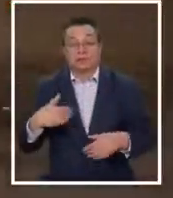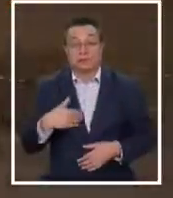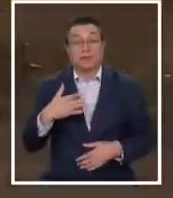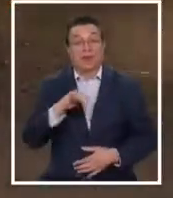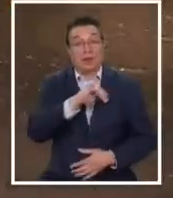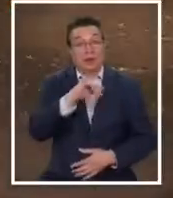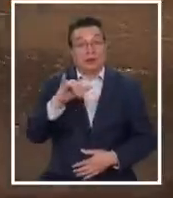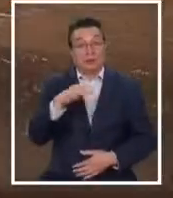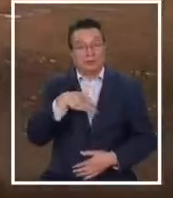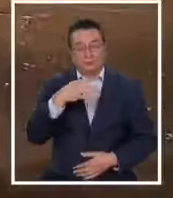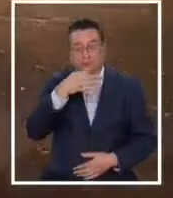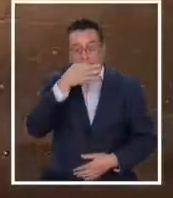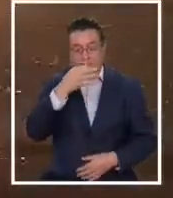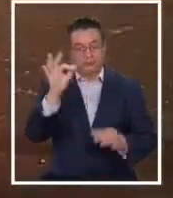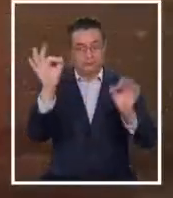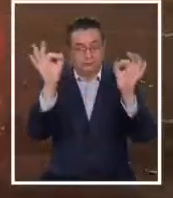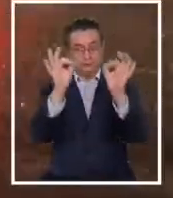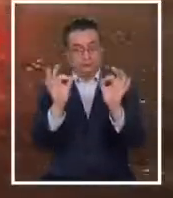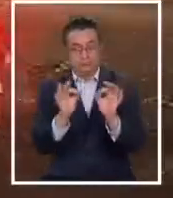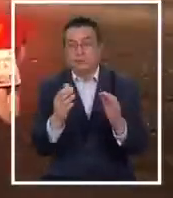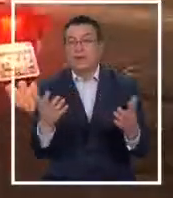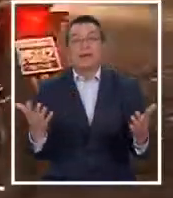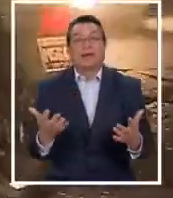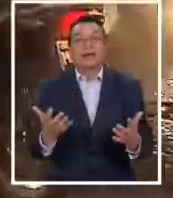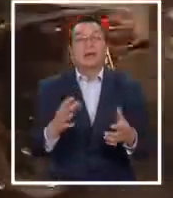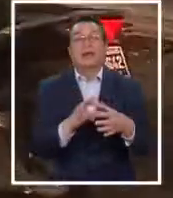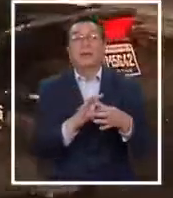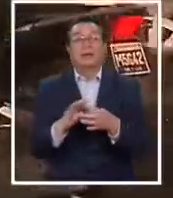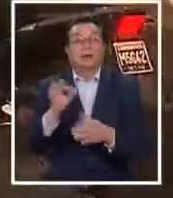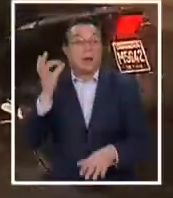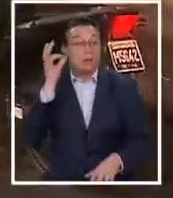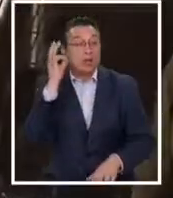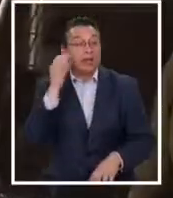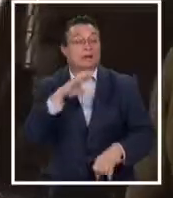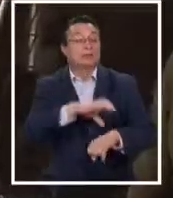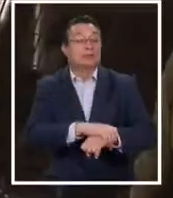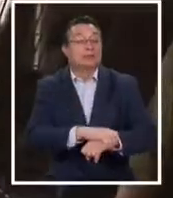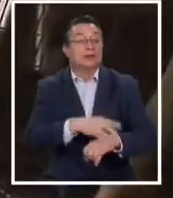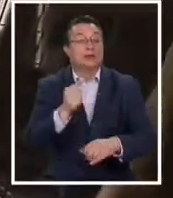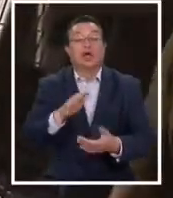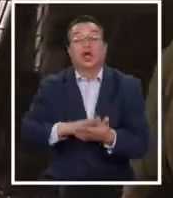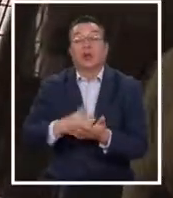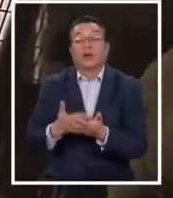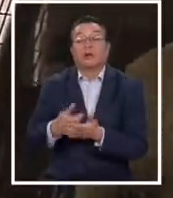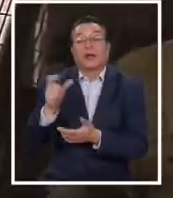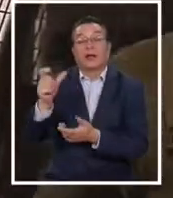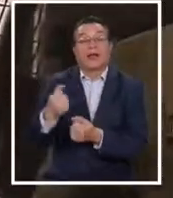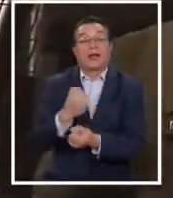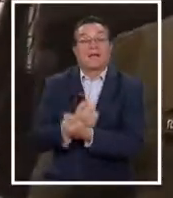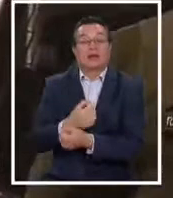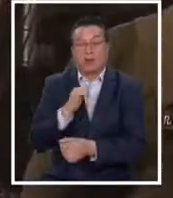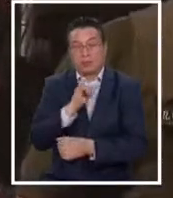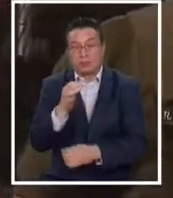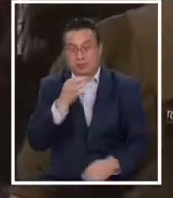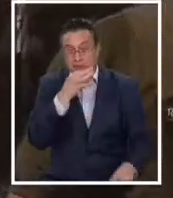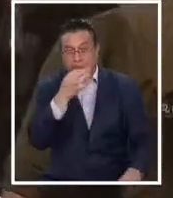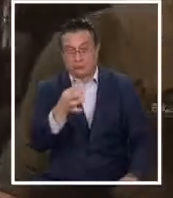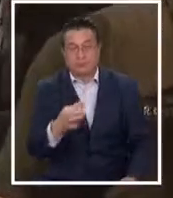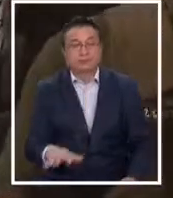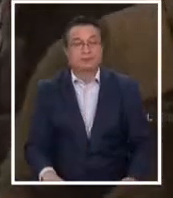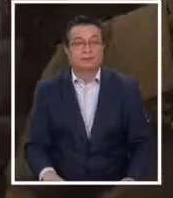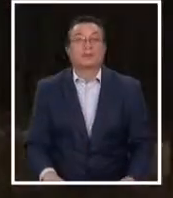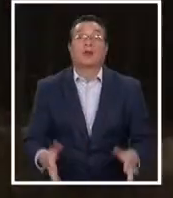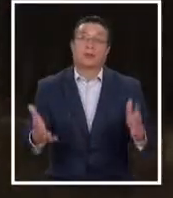adelante les vamos a tener detalles respecto de qué pasa con la mujer detenida y también el estado de salud de los carabineros agredidos.